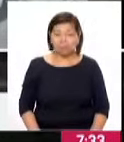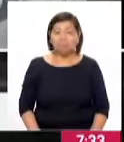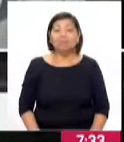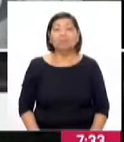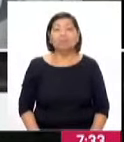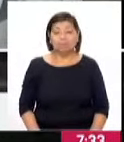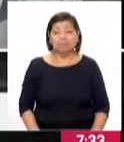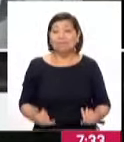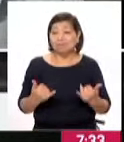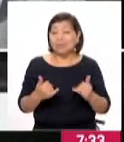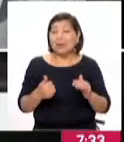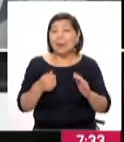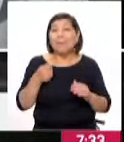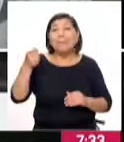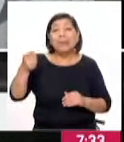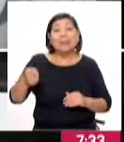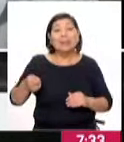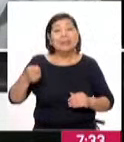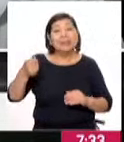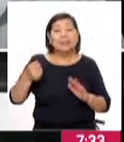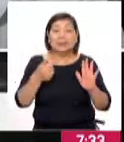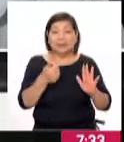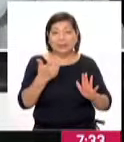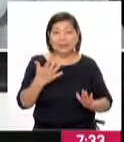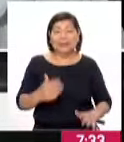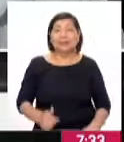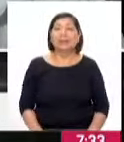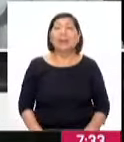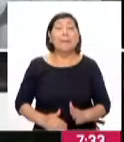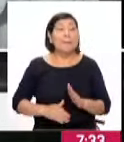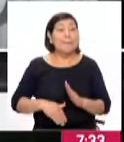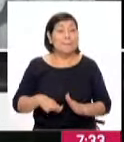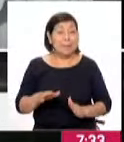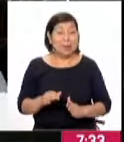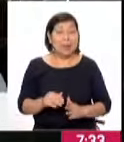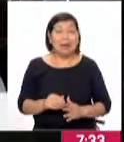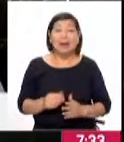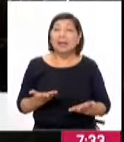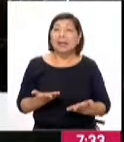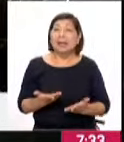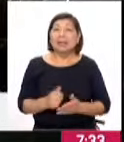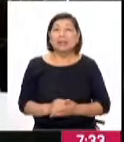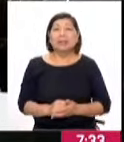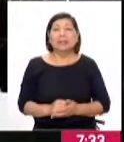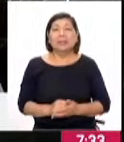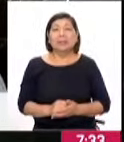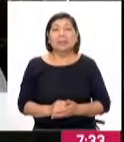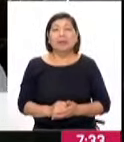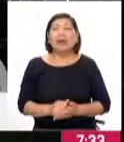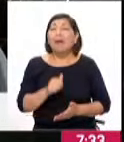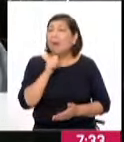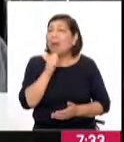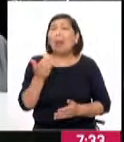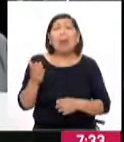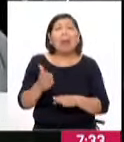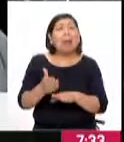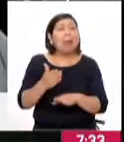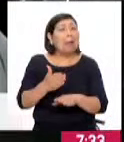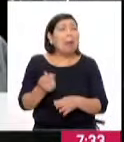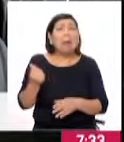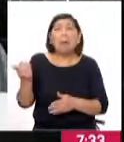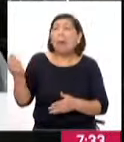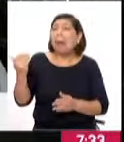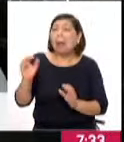Específicamente en el PENCIO 65 porque la mayoría de beneficiarios todavía no han cobrado, pues son los que